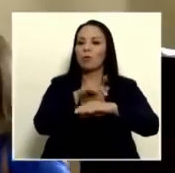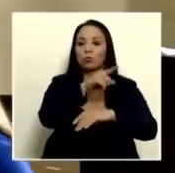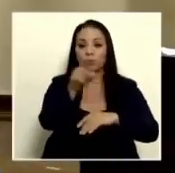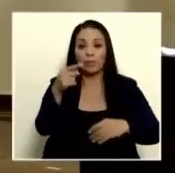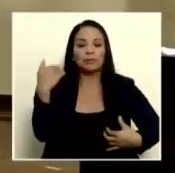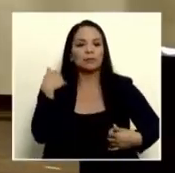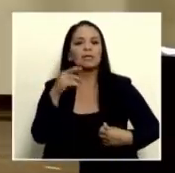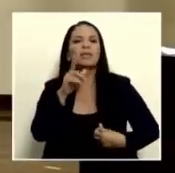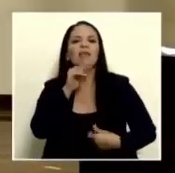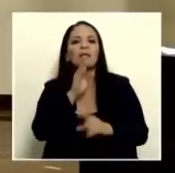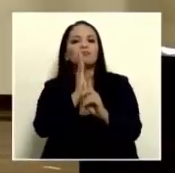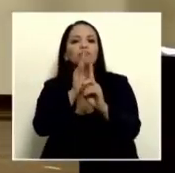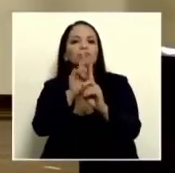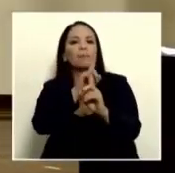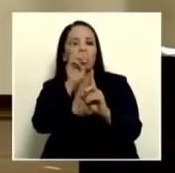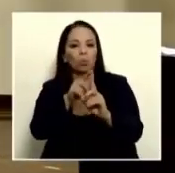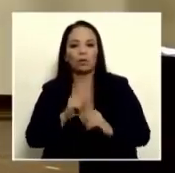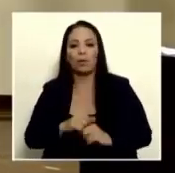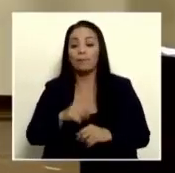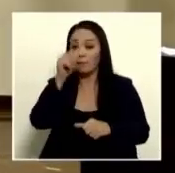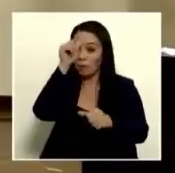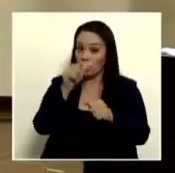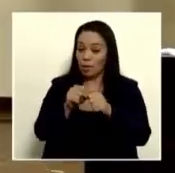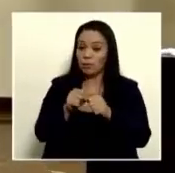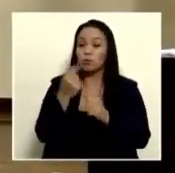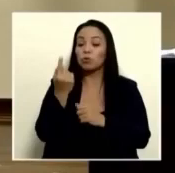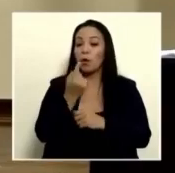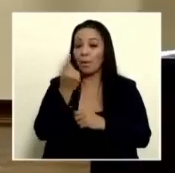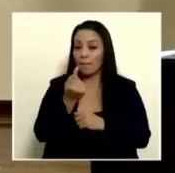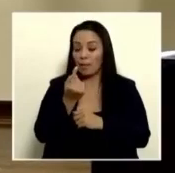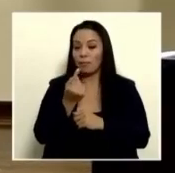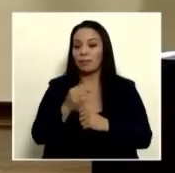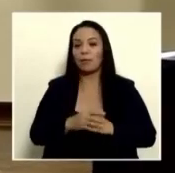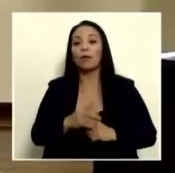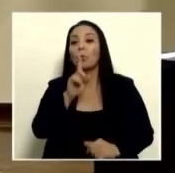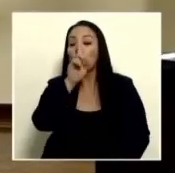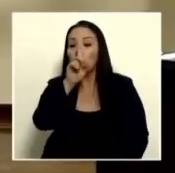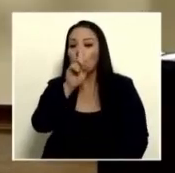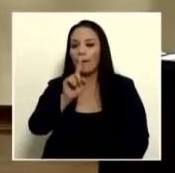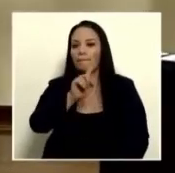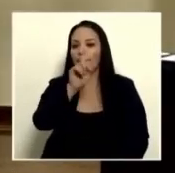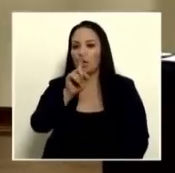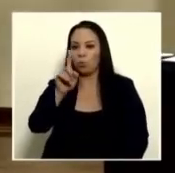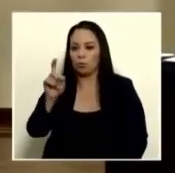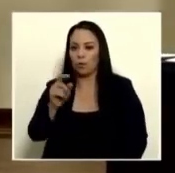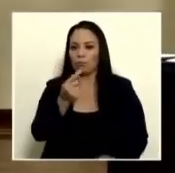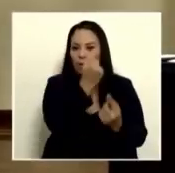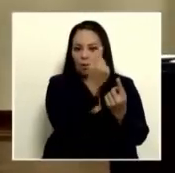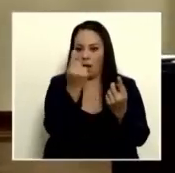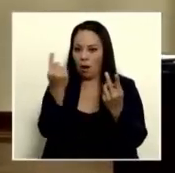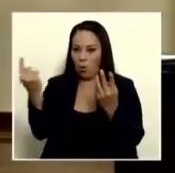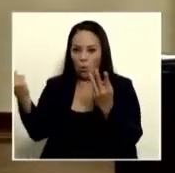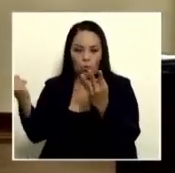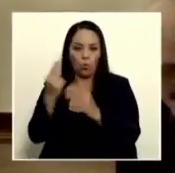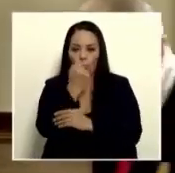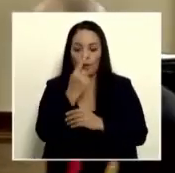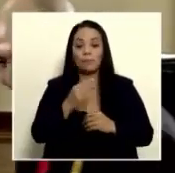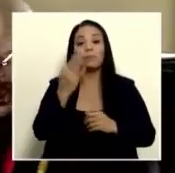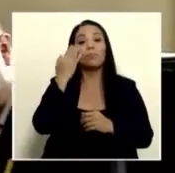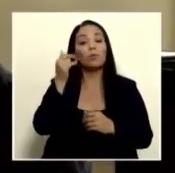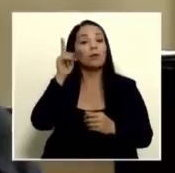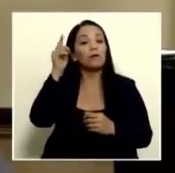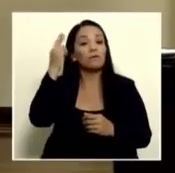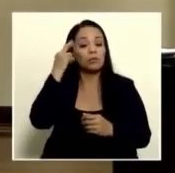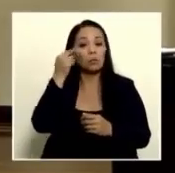jerarca dirigen su consulta y recordar que solamente se debe realizar una pregunta por medio esto debido a que los